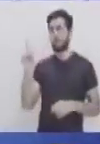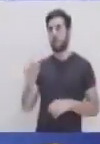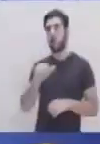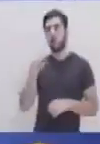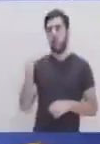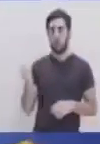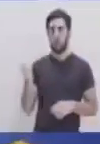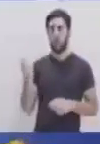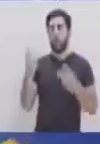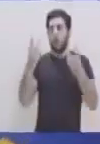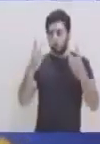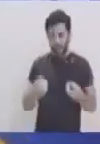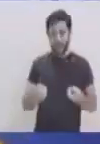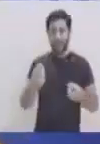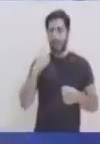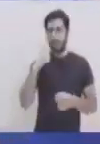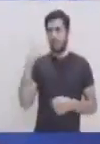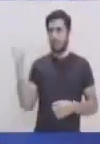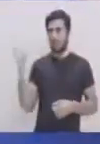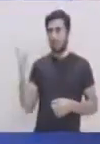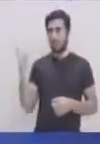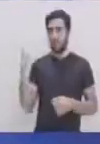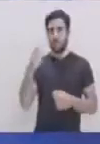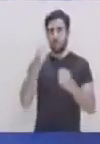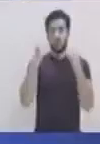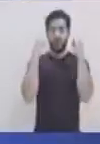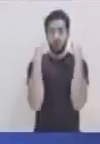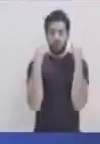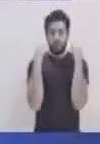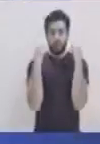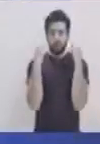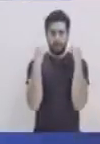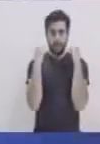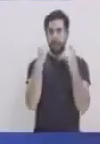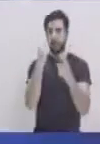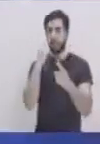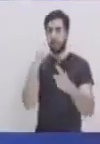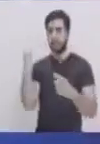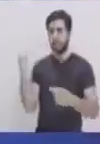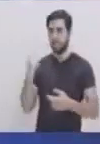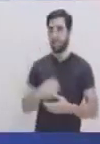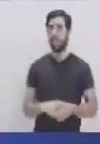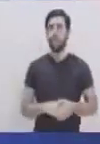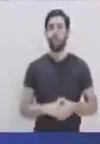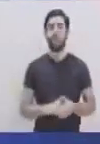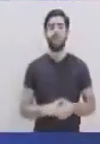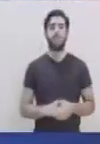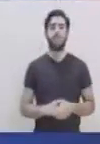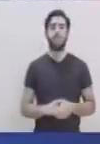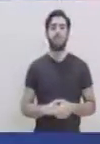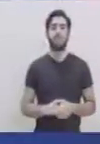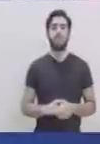voy a la siguiente plancha postura formando un triángulo